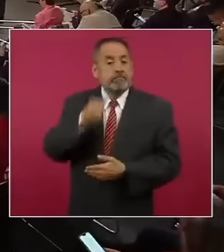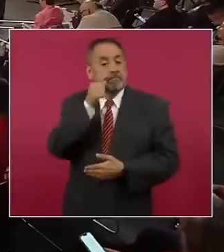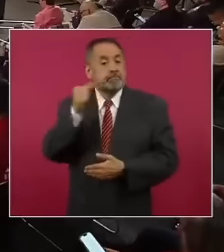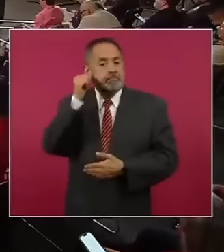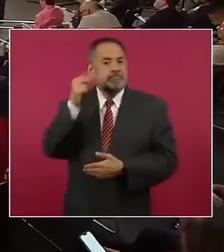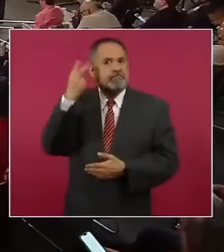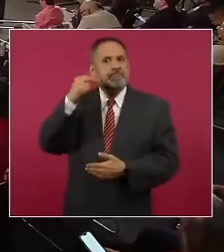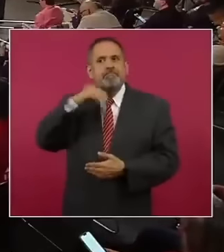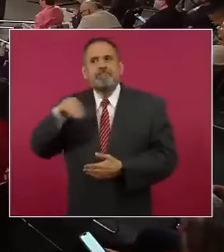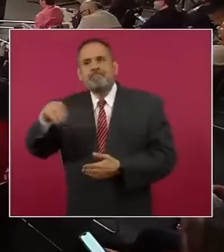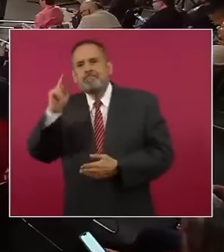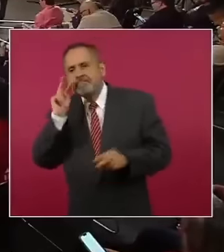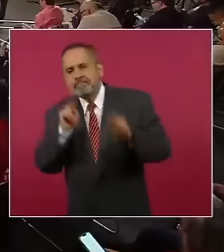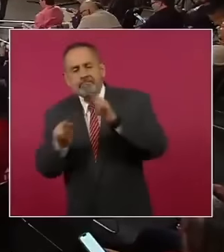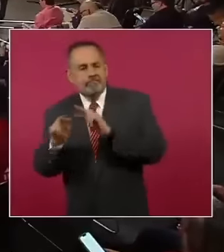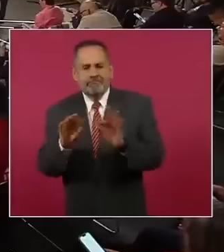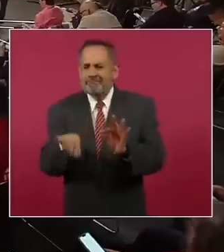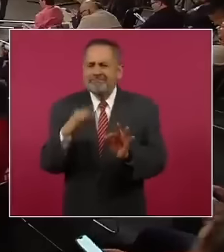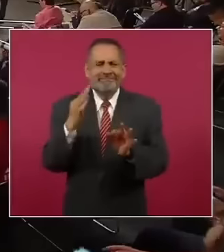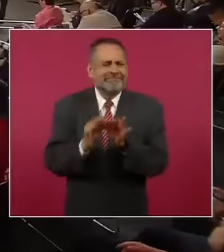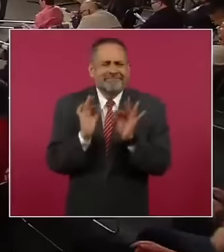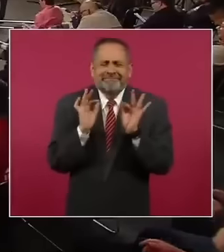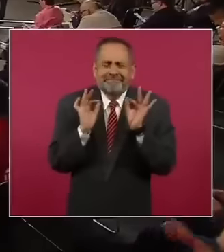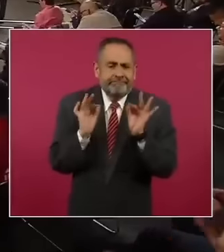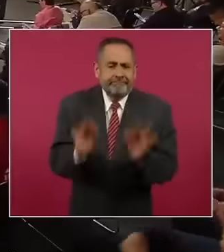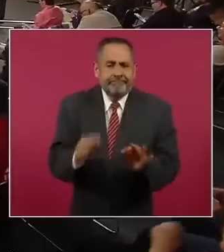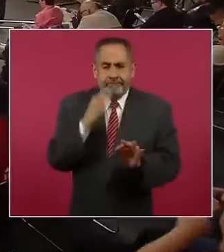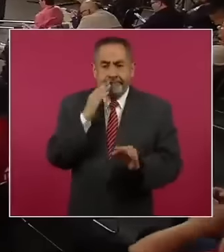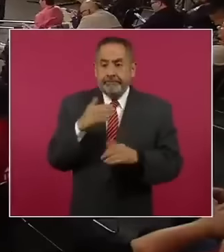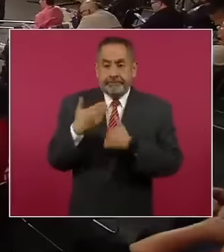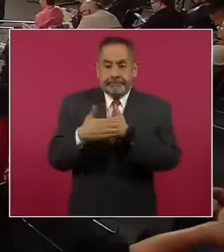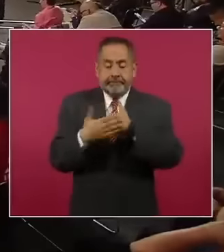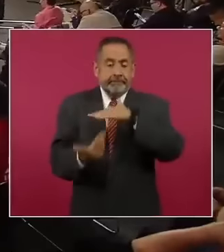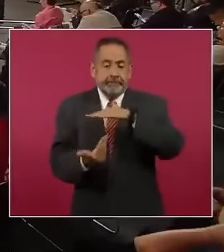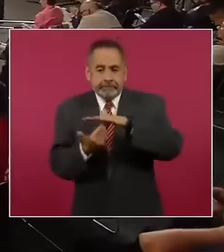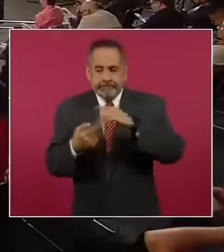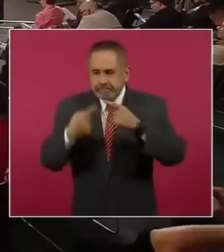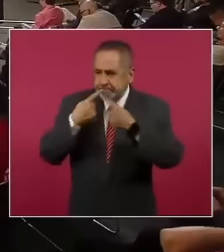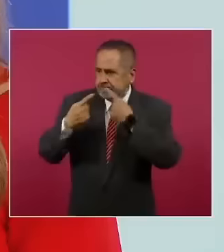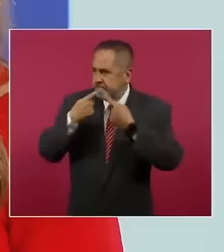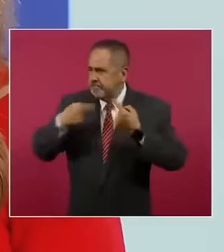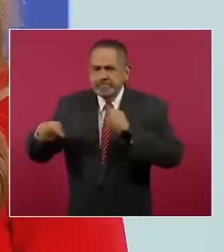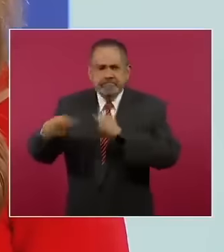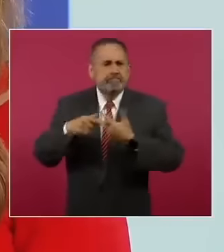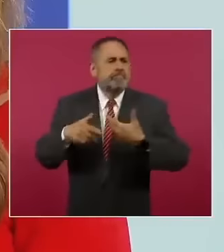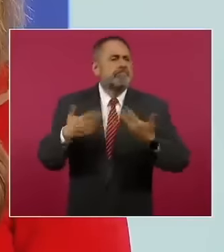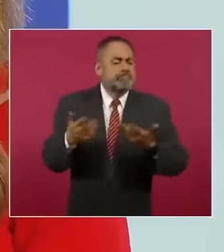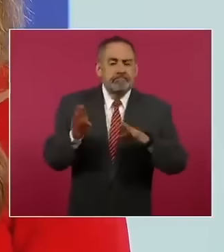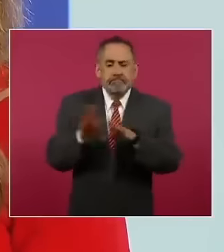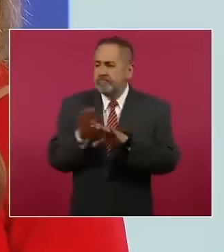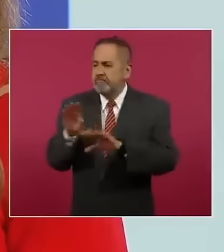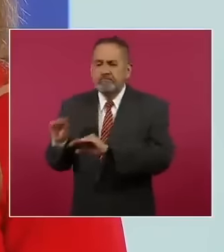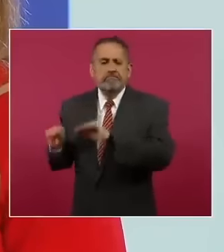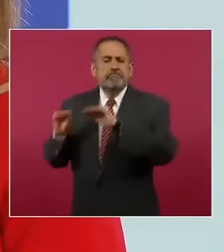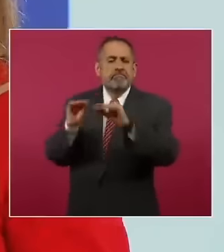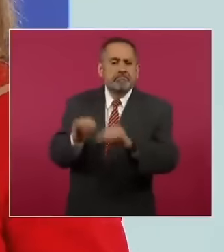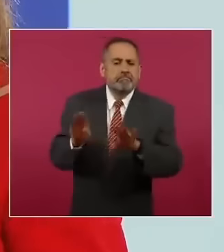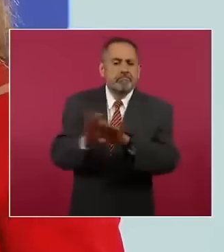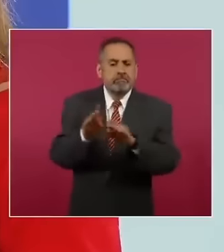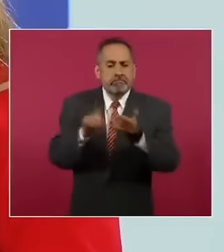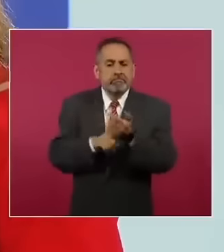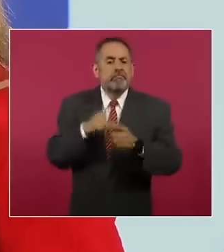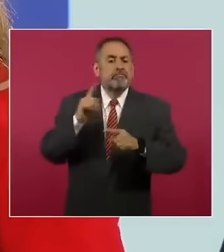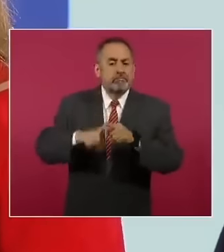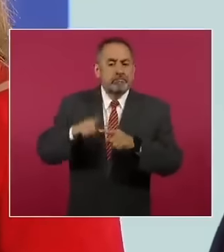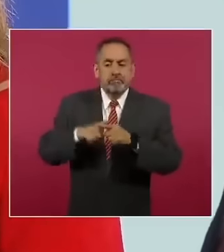la gira estuvimos hablando, ya se están estableciendo las mesas para poder trabajar en el traslado y en la